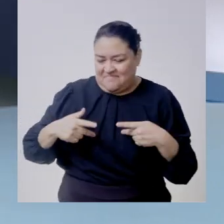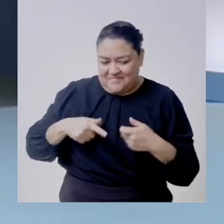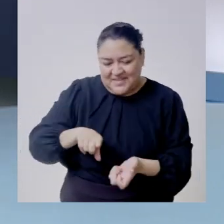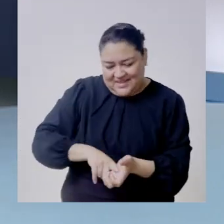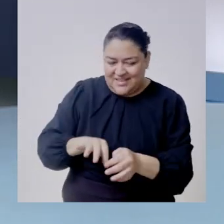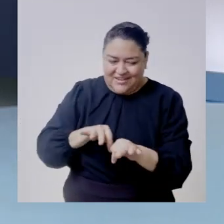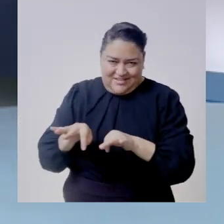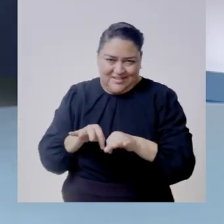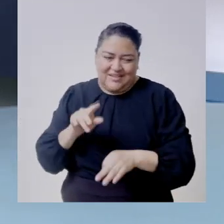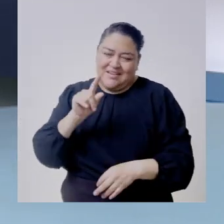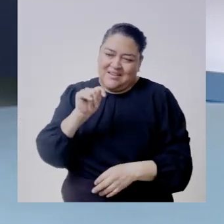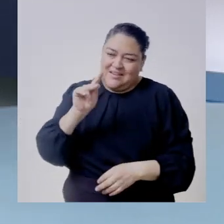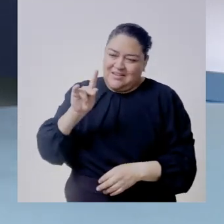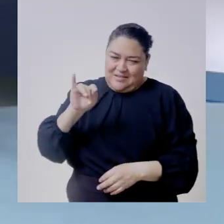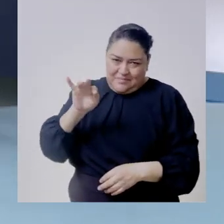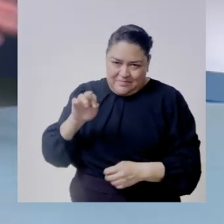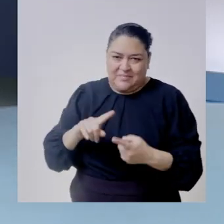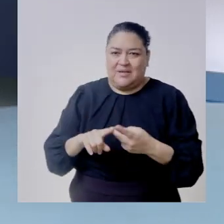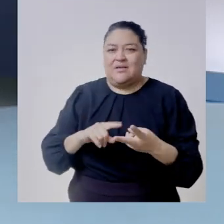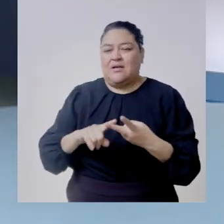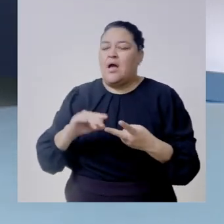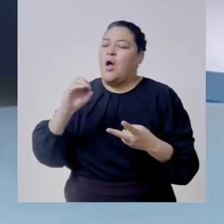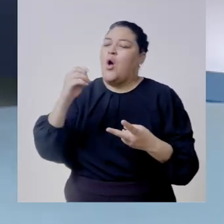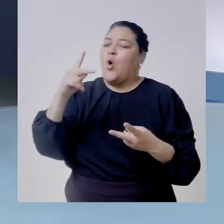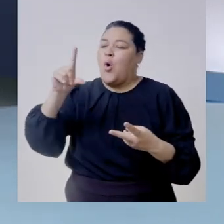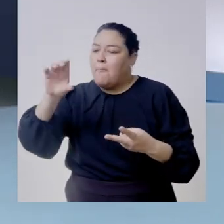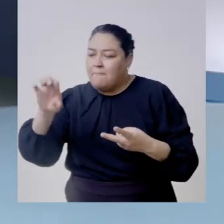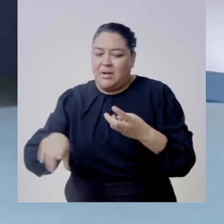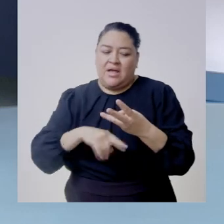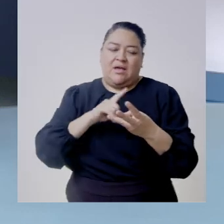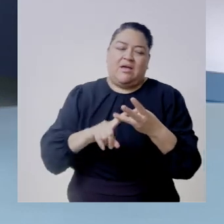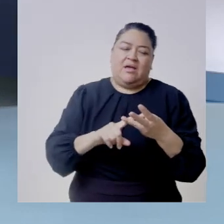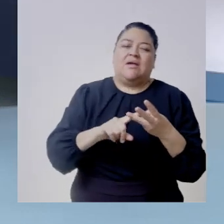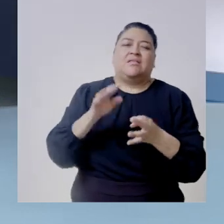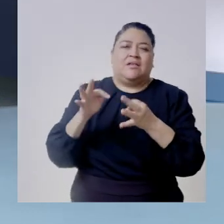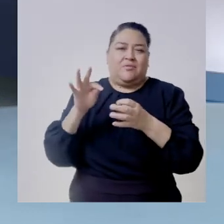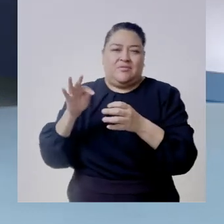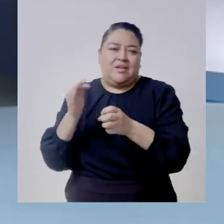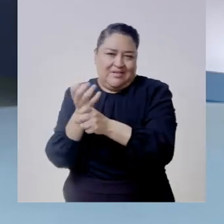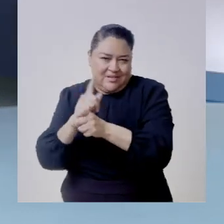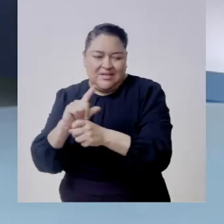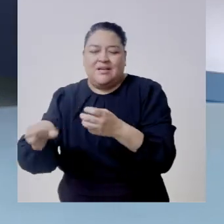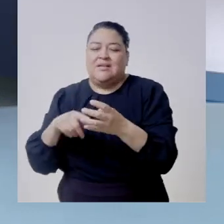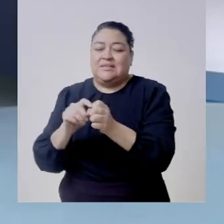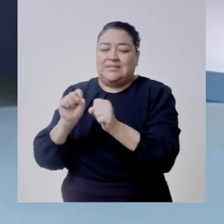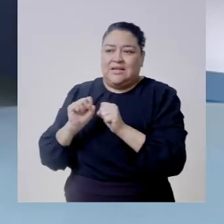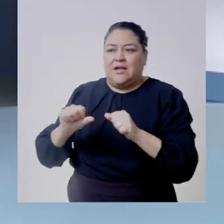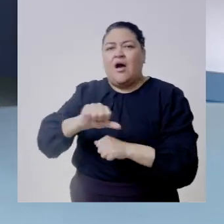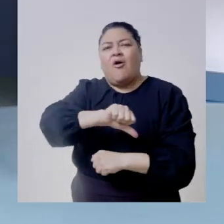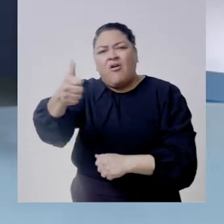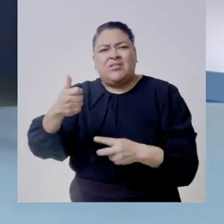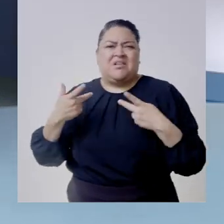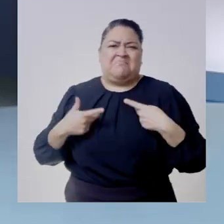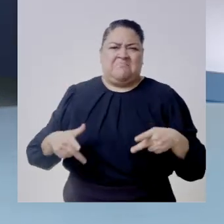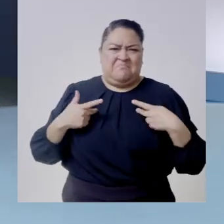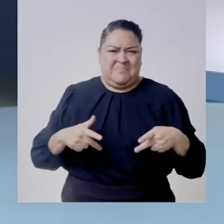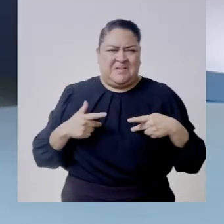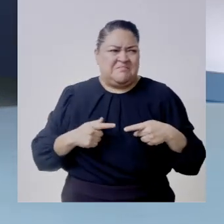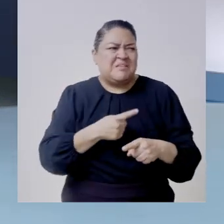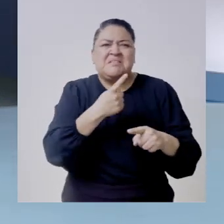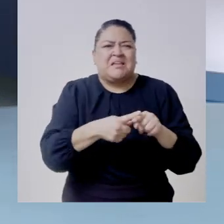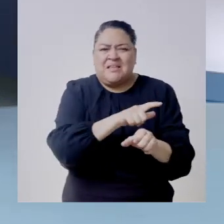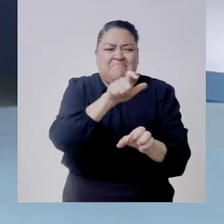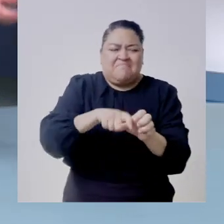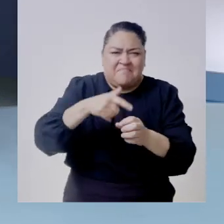estamos en el tribunal electoral los soples los tribunales electorales las salas regionales quiénes además de todos los que ya